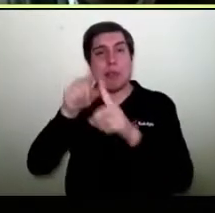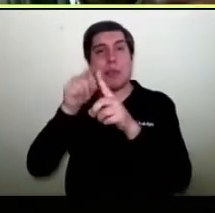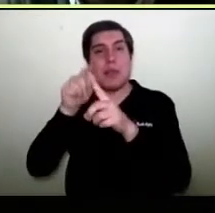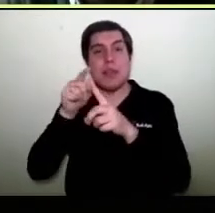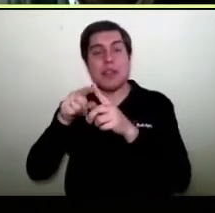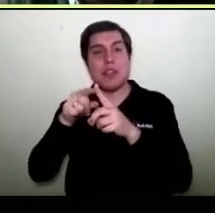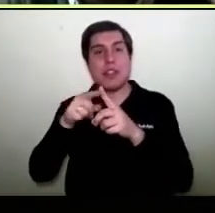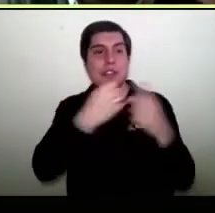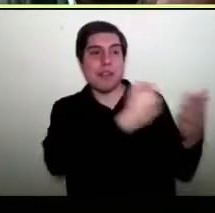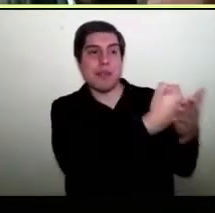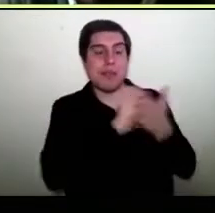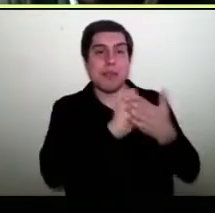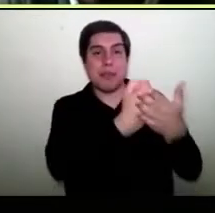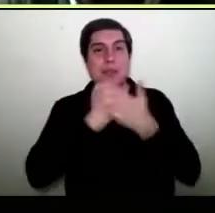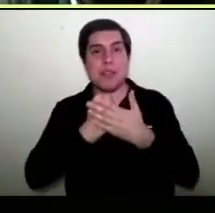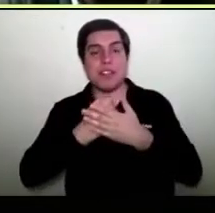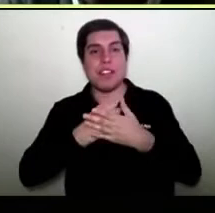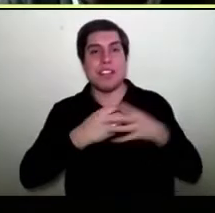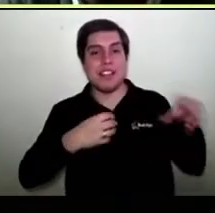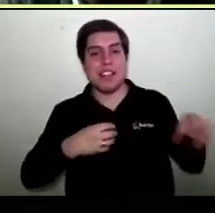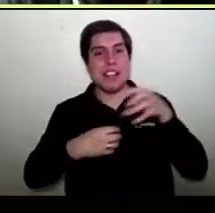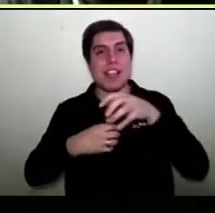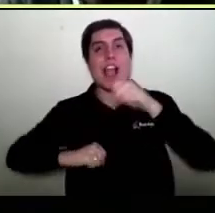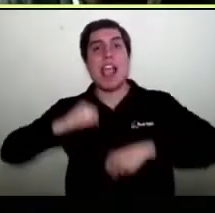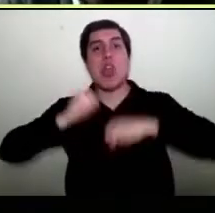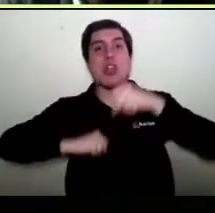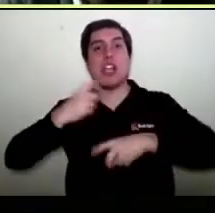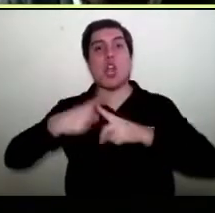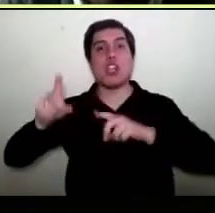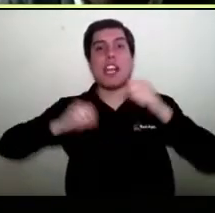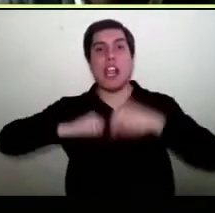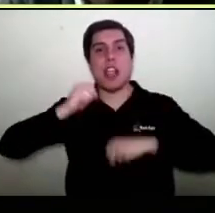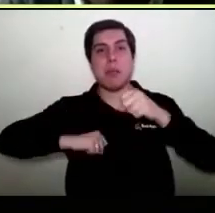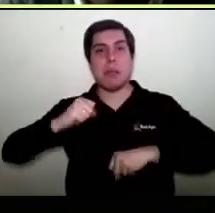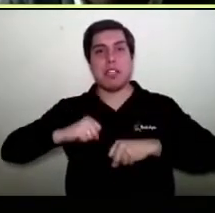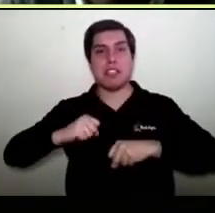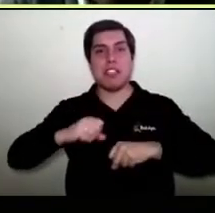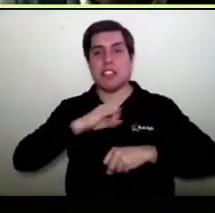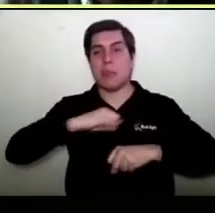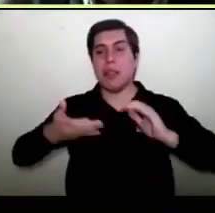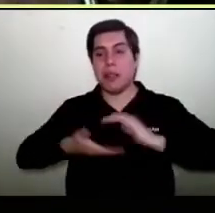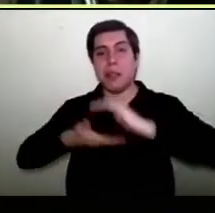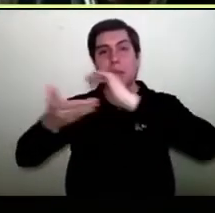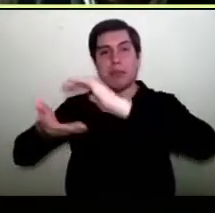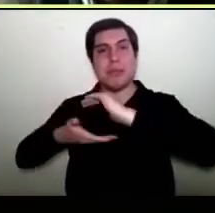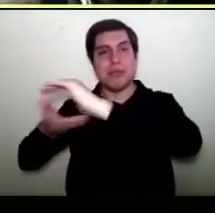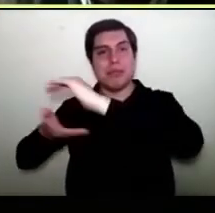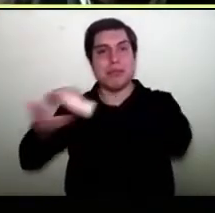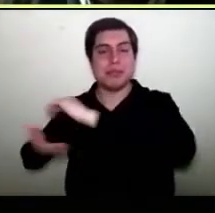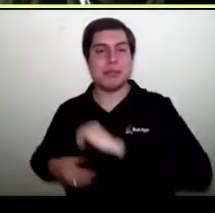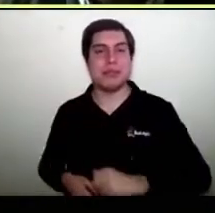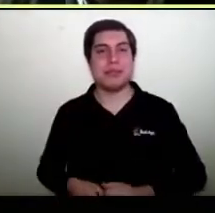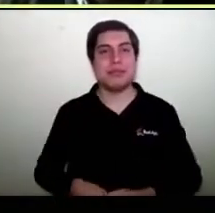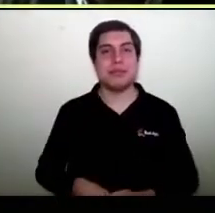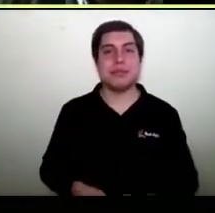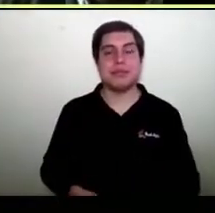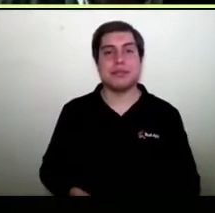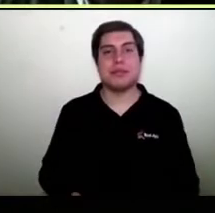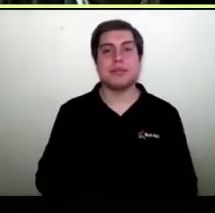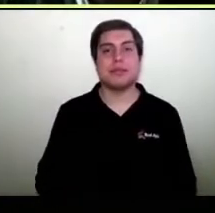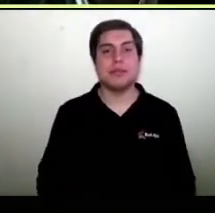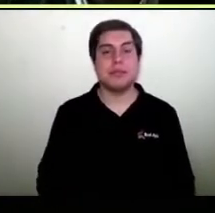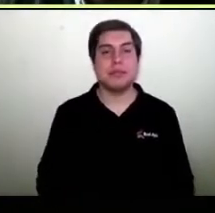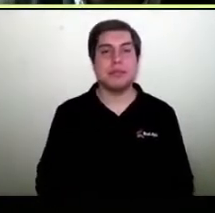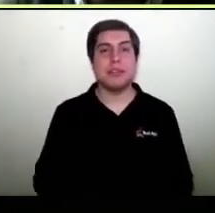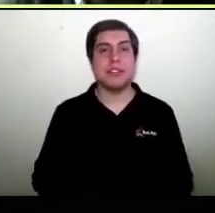también la iniciativa de solamente ir hasta su mall normal. Es decir, o llegar hasta venderle a otras empresas para que esas